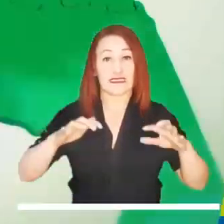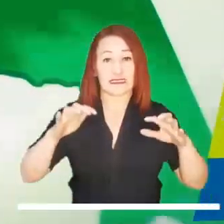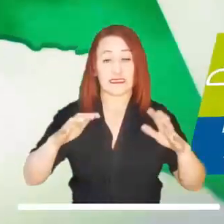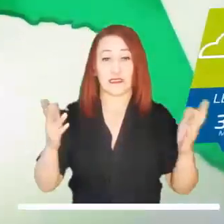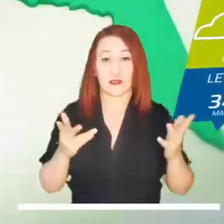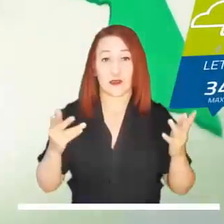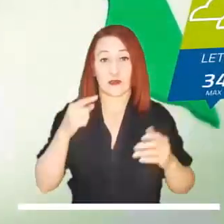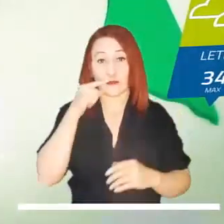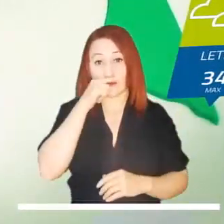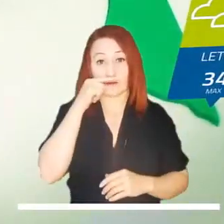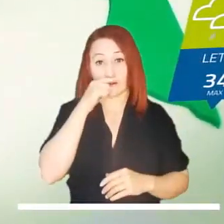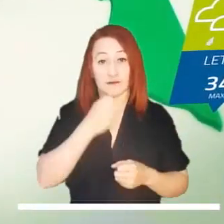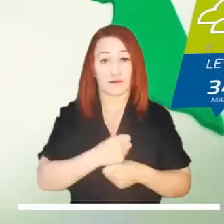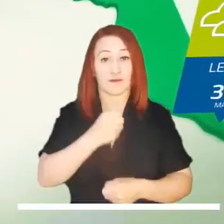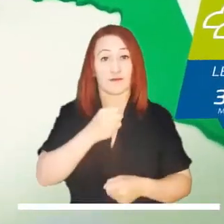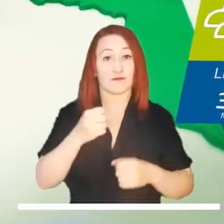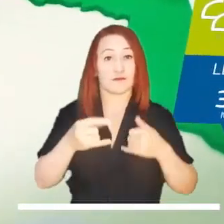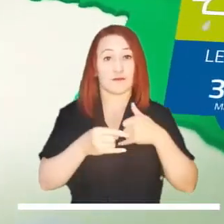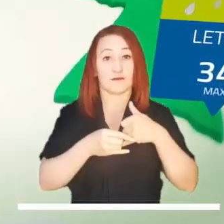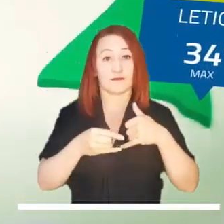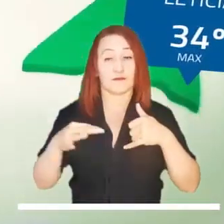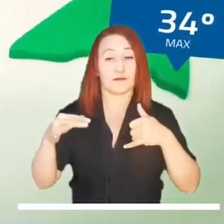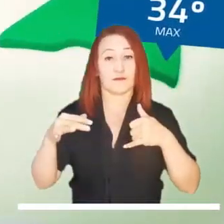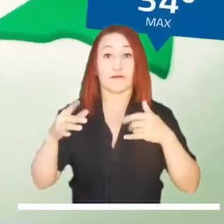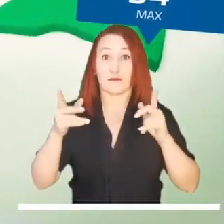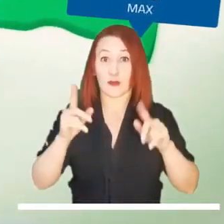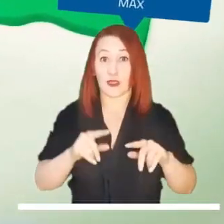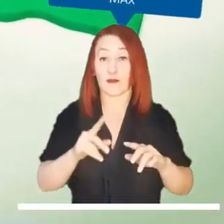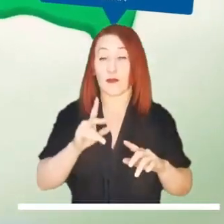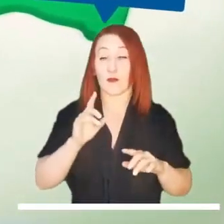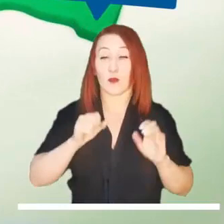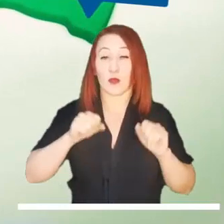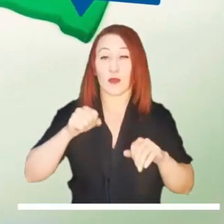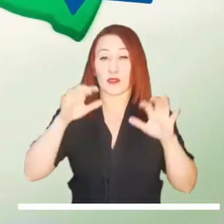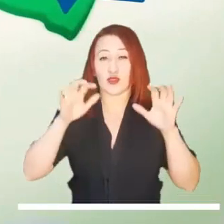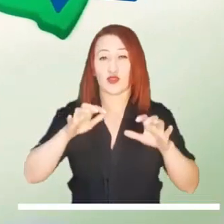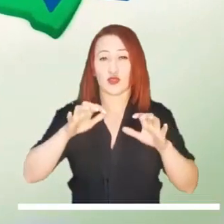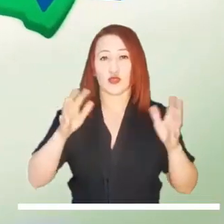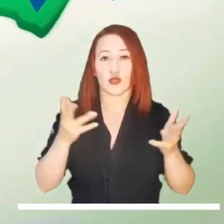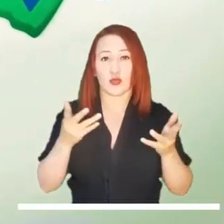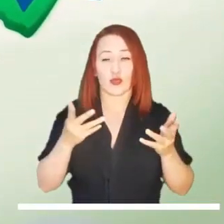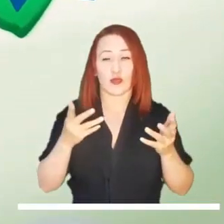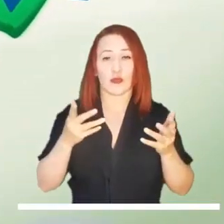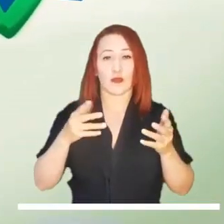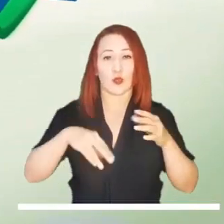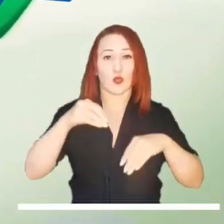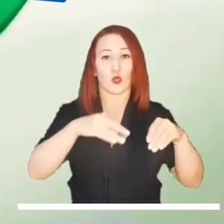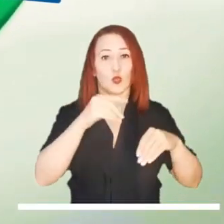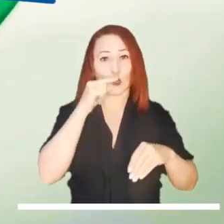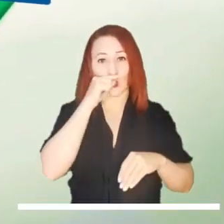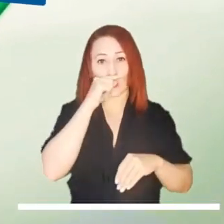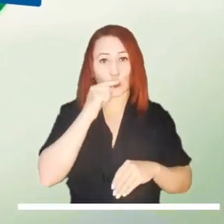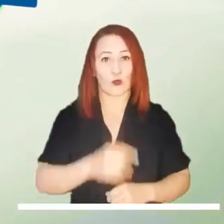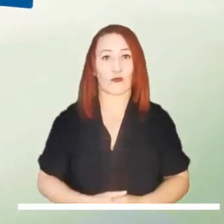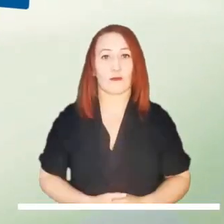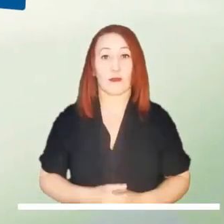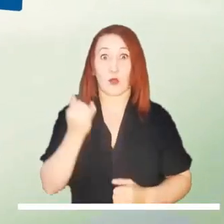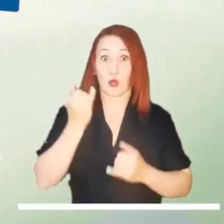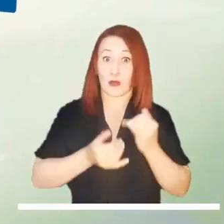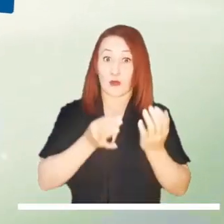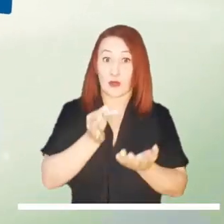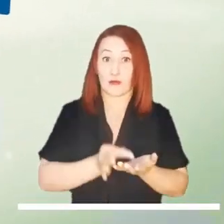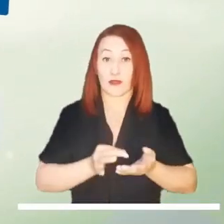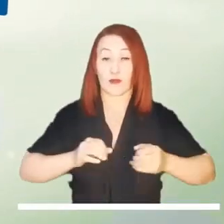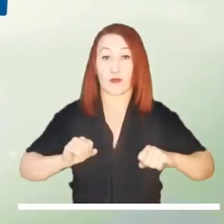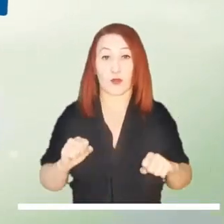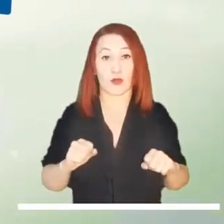región. Se estiman lluvias en sectores de Amazonas, Baupés y Guainía. También se prevén lluvias ocasionales en zonas del pie de